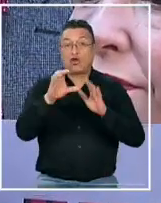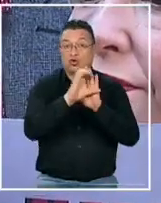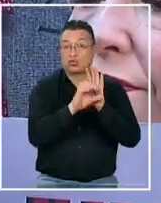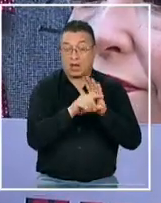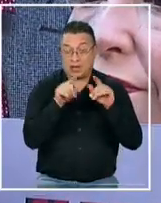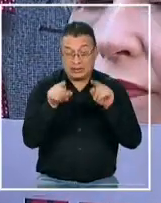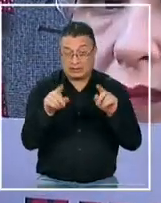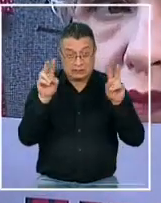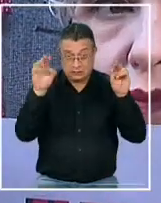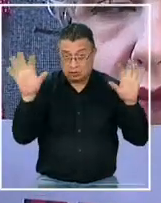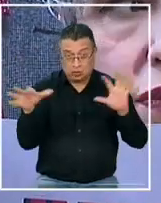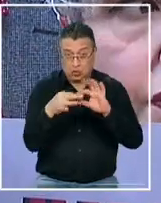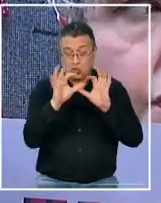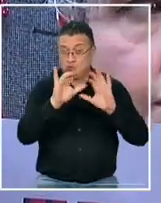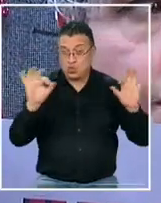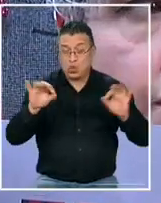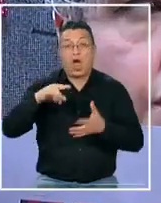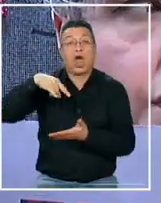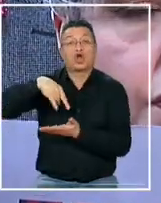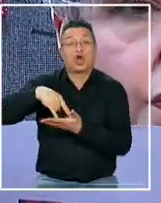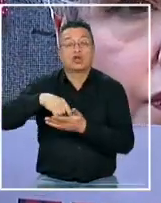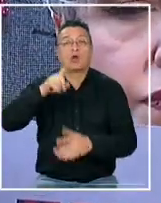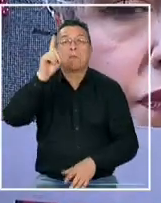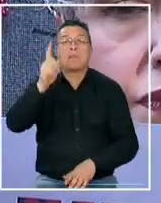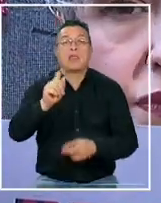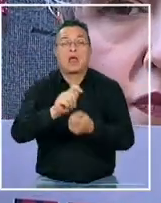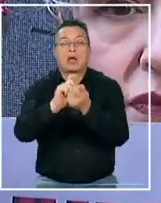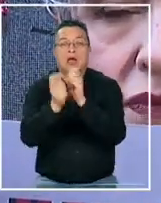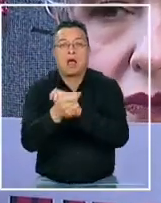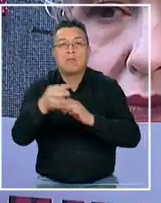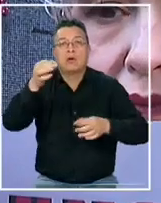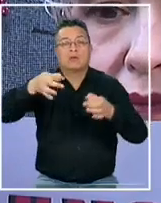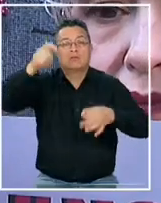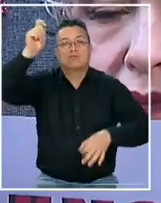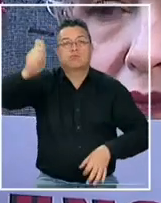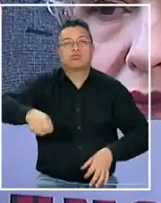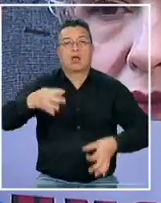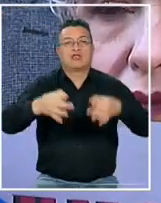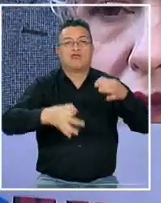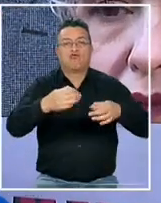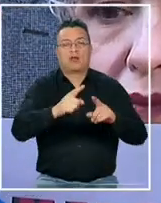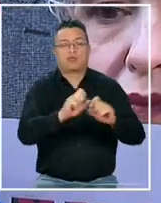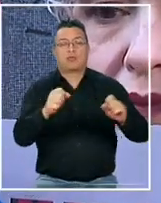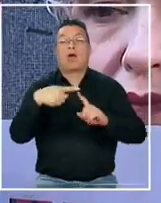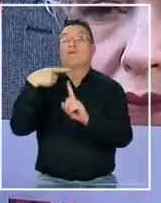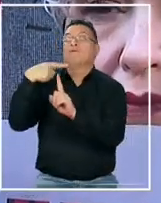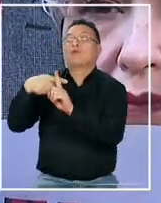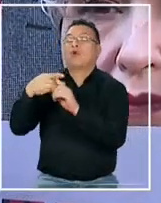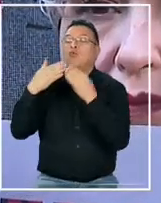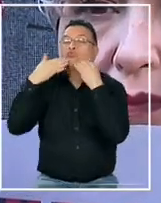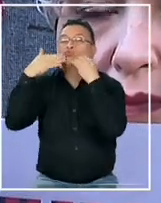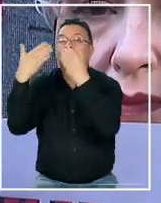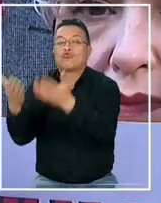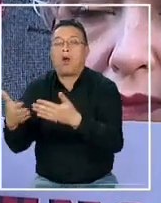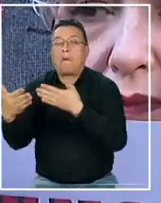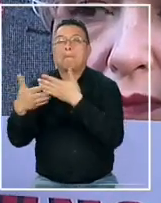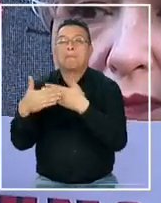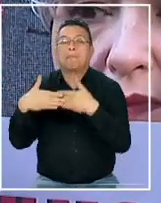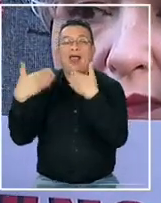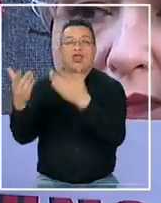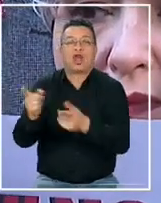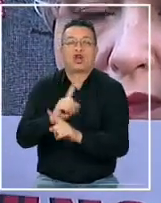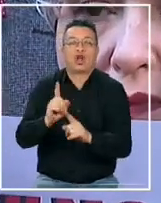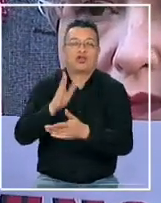un caso en que el Congreso cambie un fallo de un Tribunal de la República y en definitiva para beneficiar y otorgar un salvataje, un perdonazo